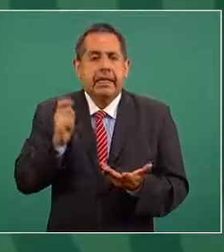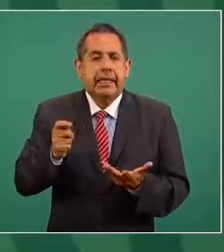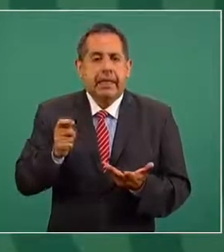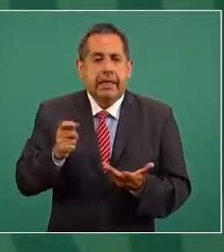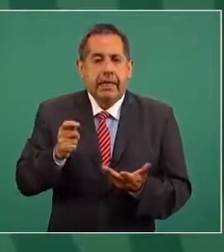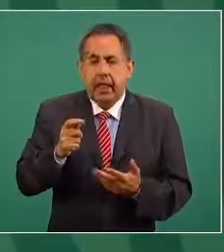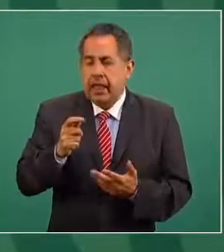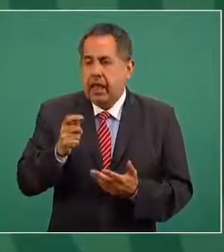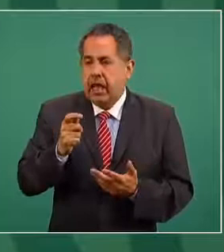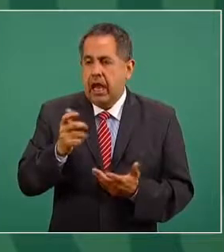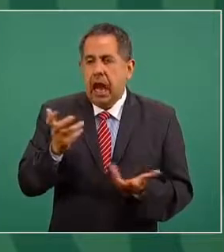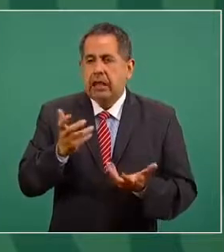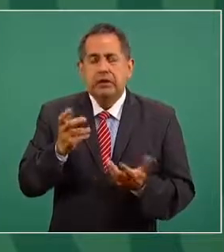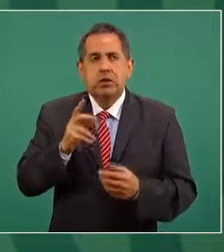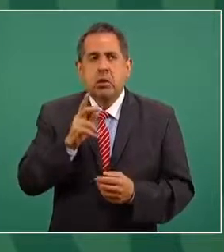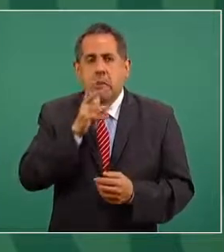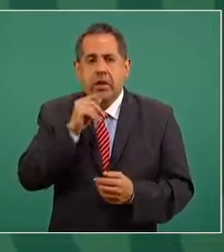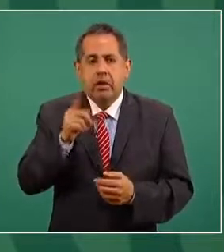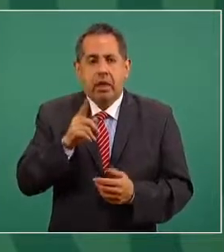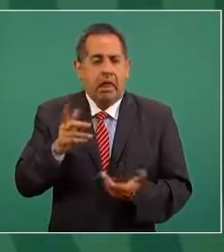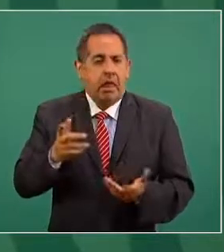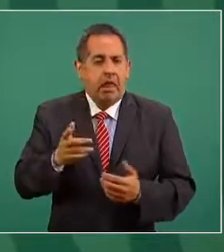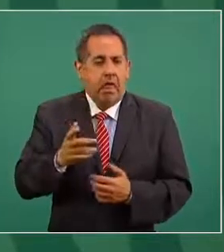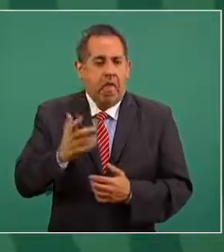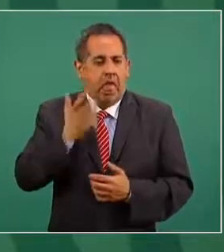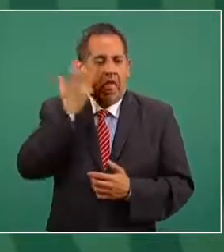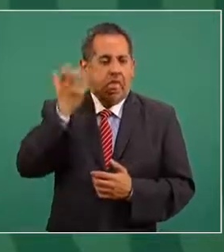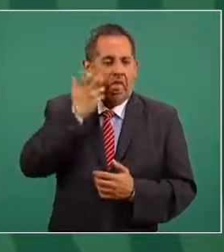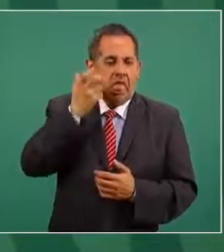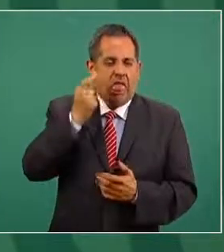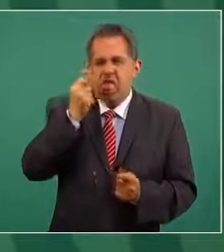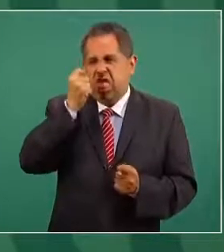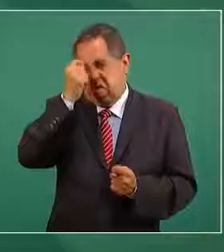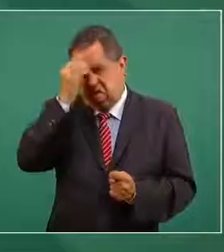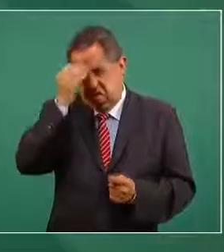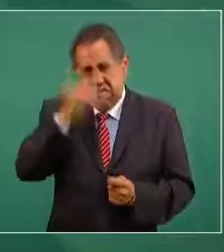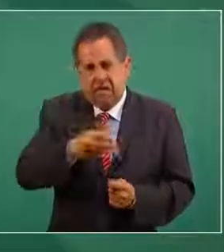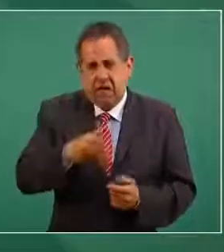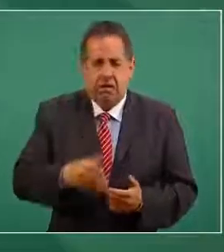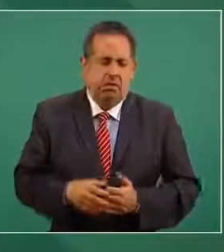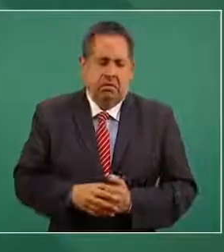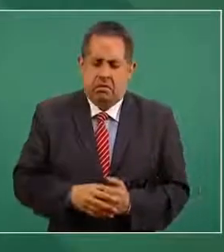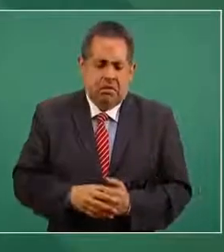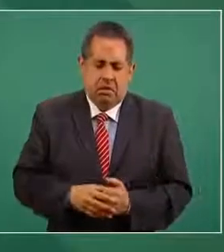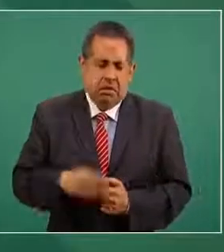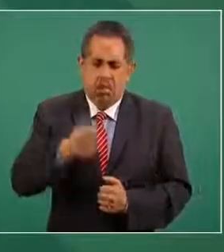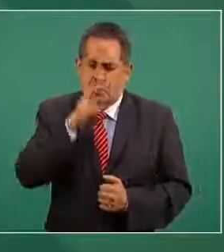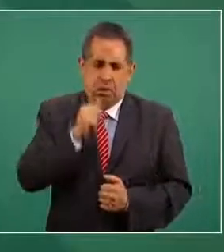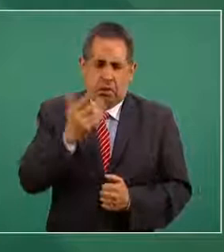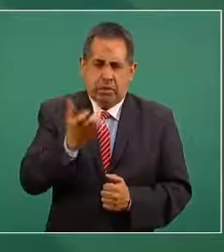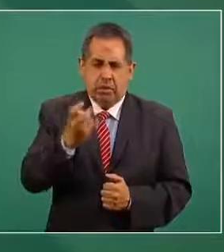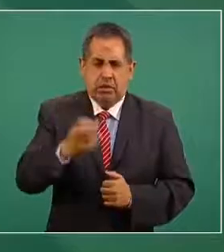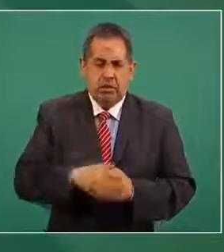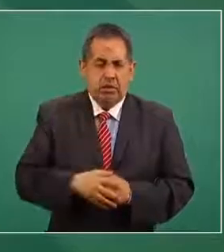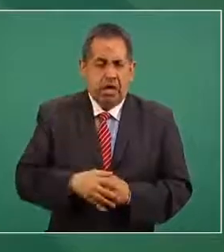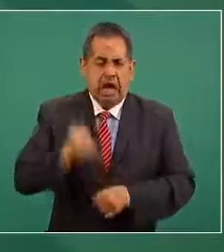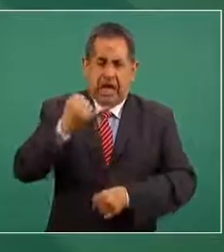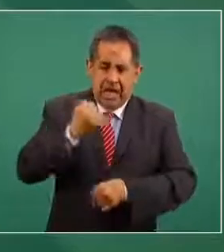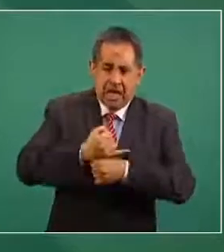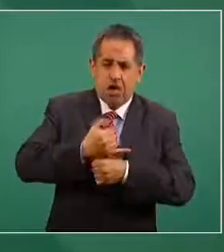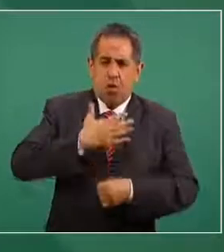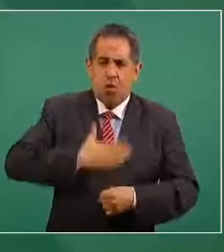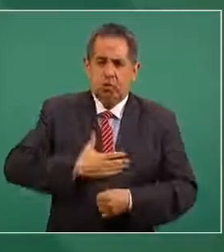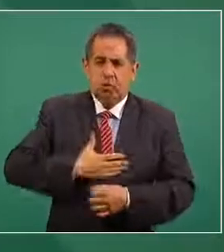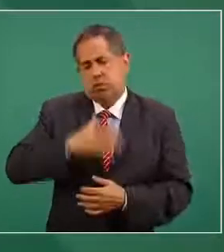actuar de manera arbitraria no podemos ser injustos